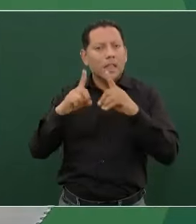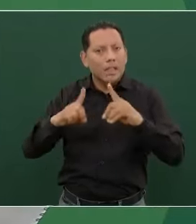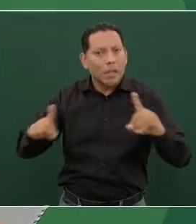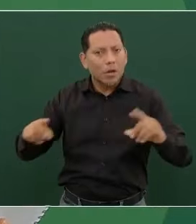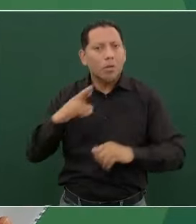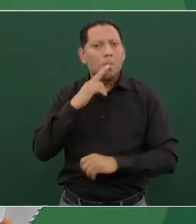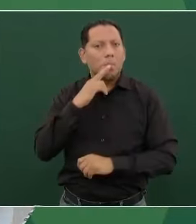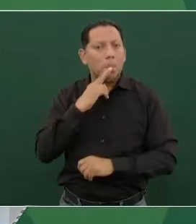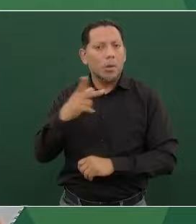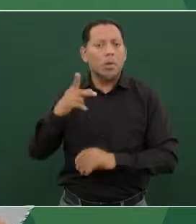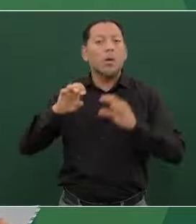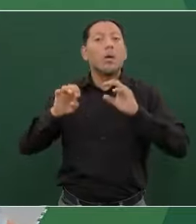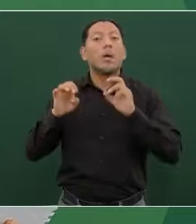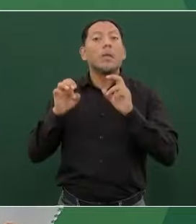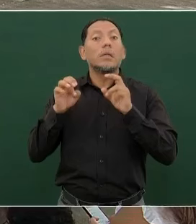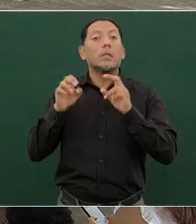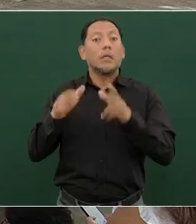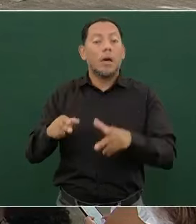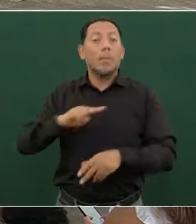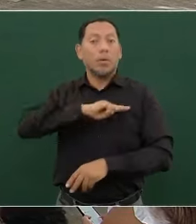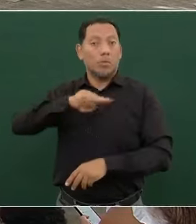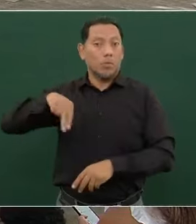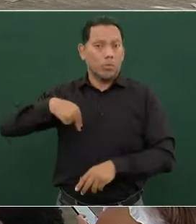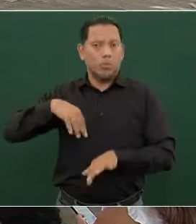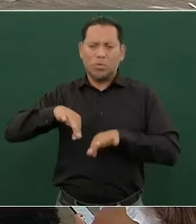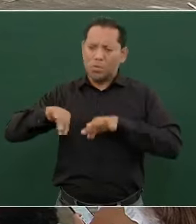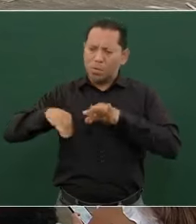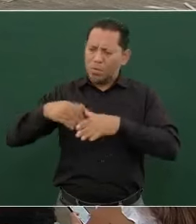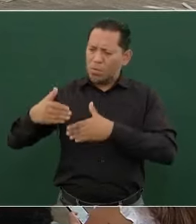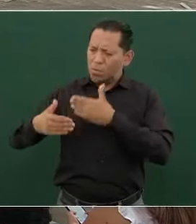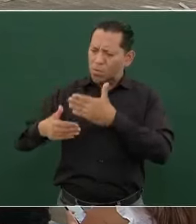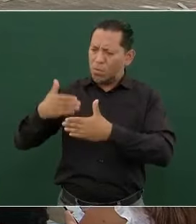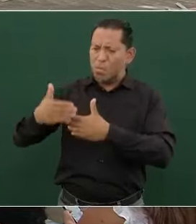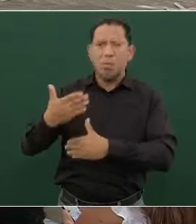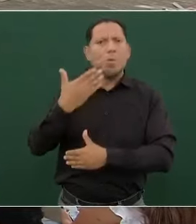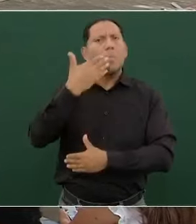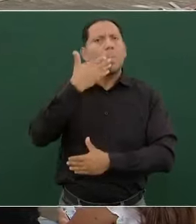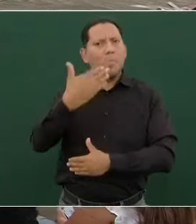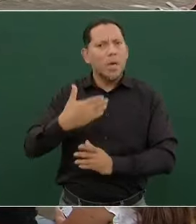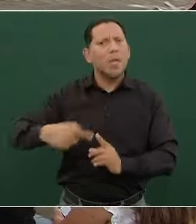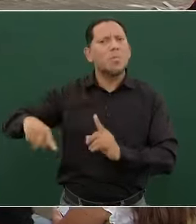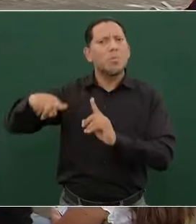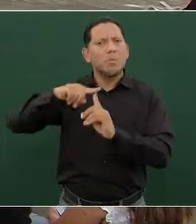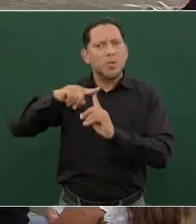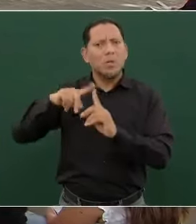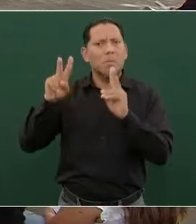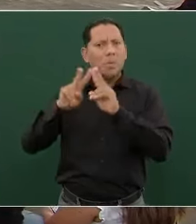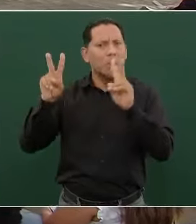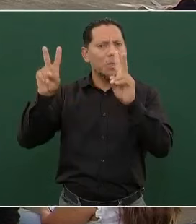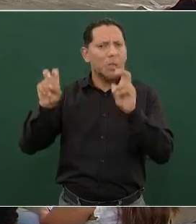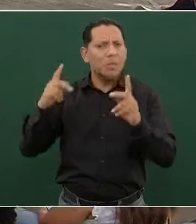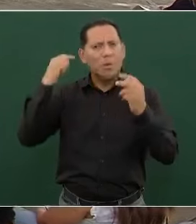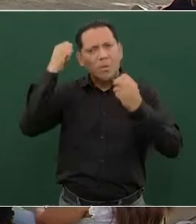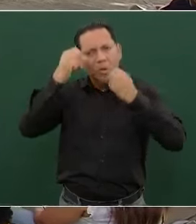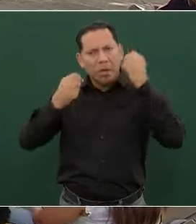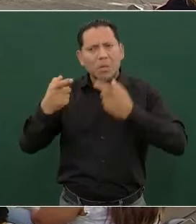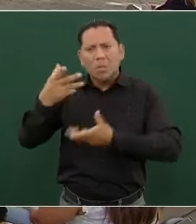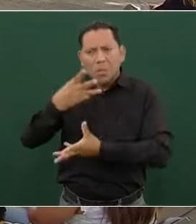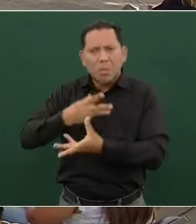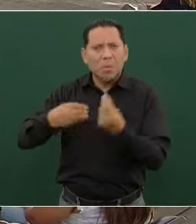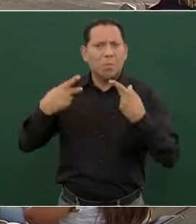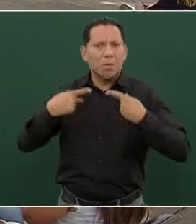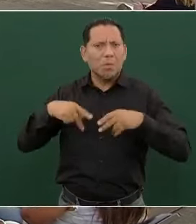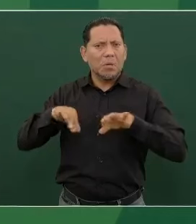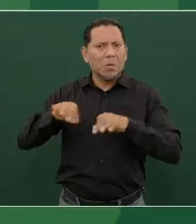es que Chiapas estamos trabajando y avanzando de manera positiva en materia turística, económica y en generación de